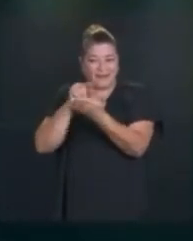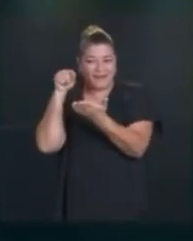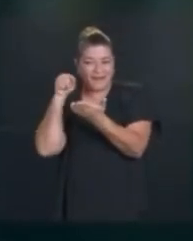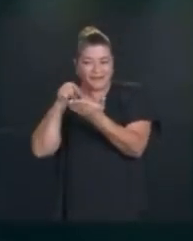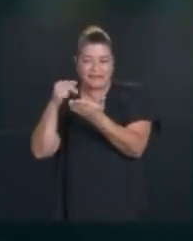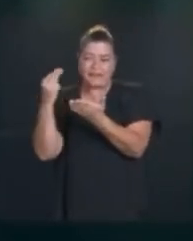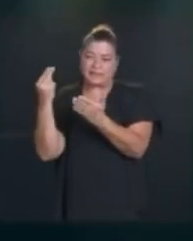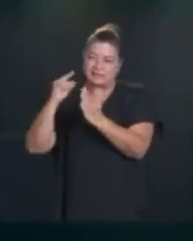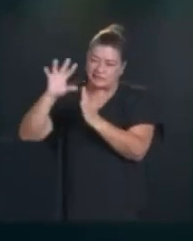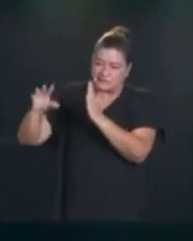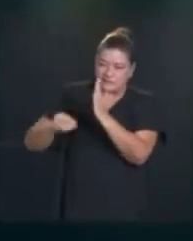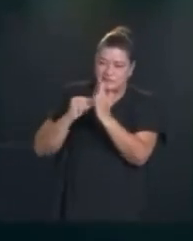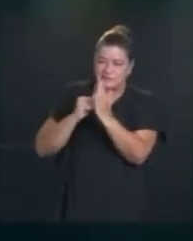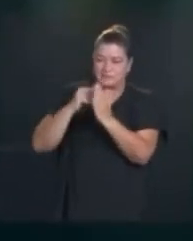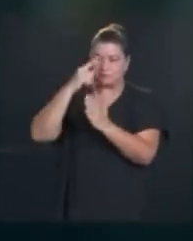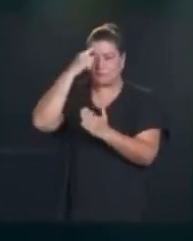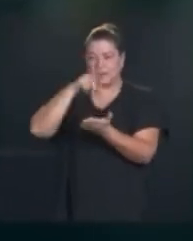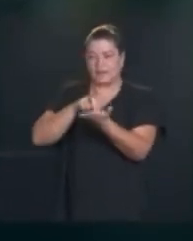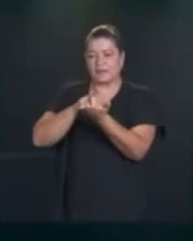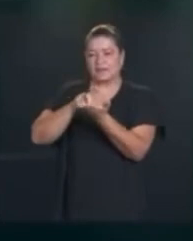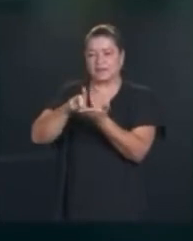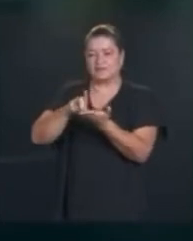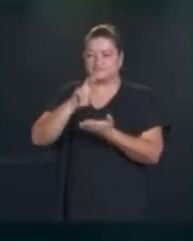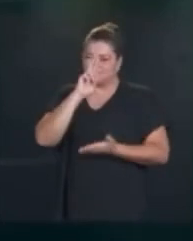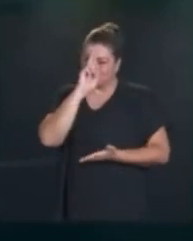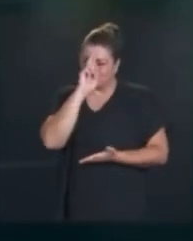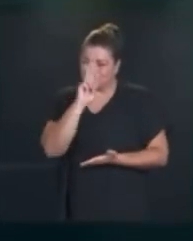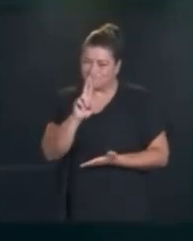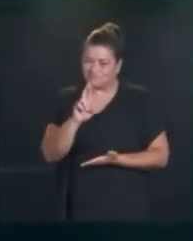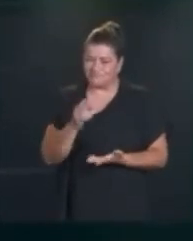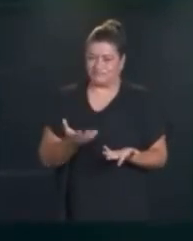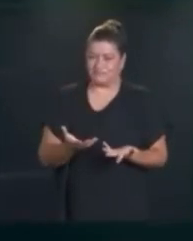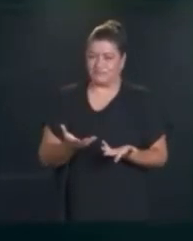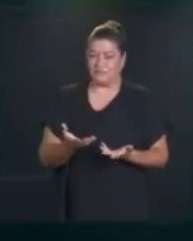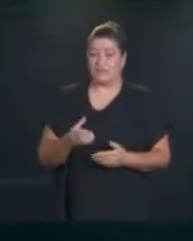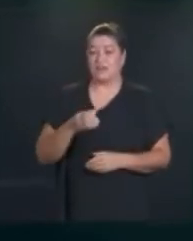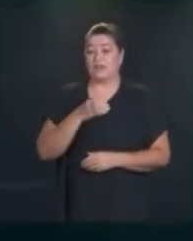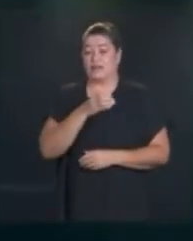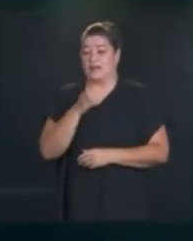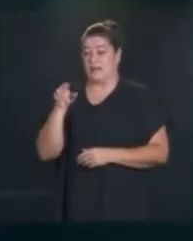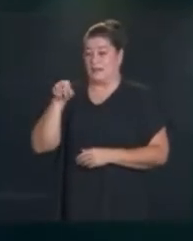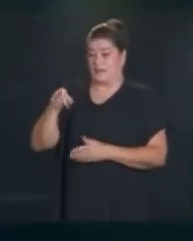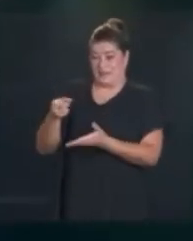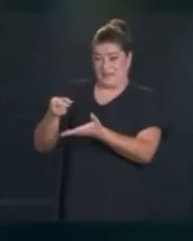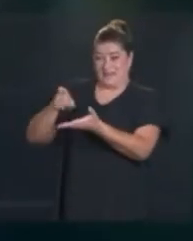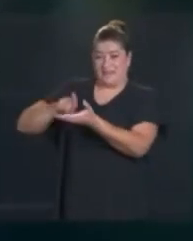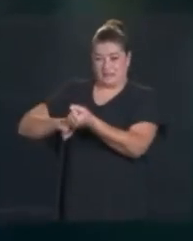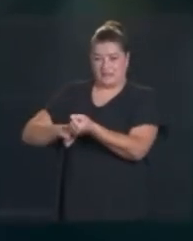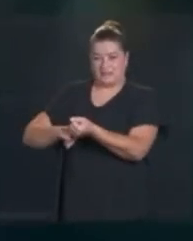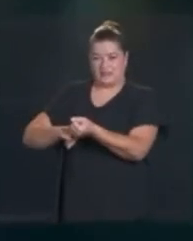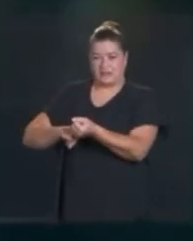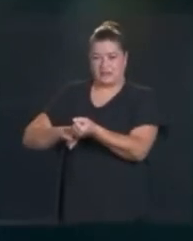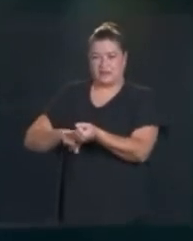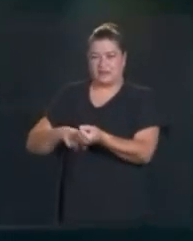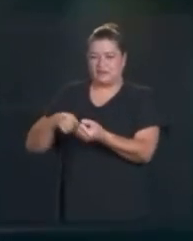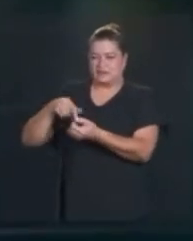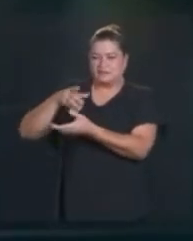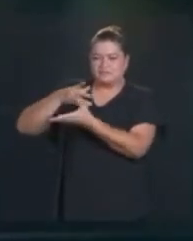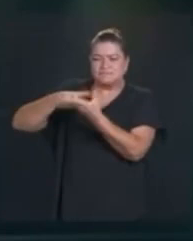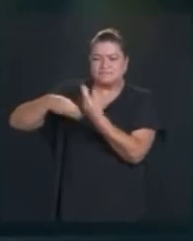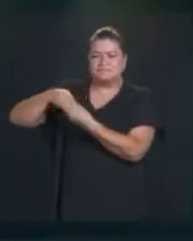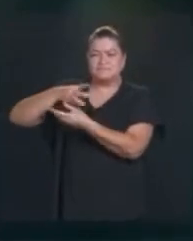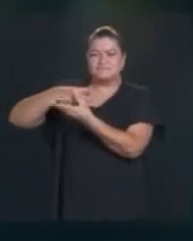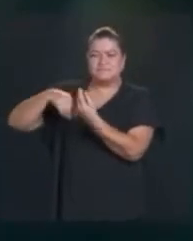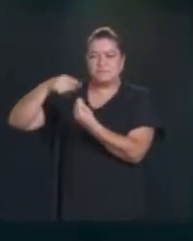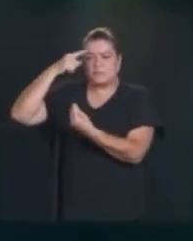ampliar la tecnificación del campo para liberar agua para consumo humano y también para producir más alimentos. El segundo